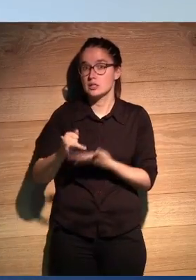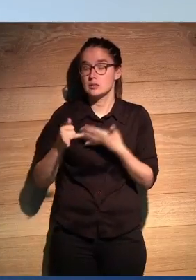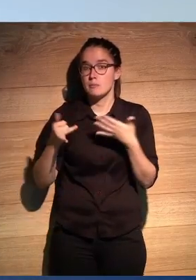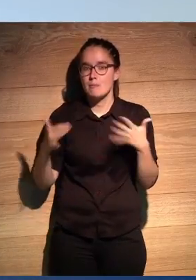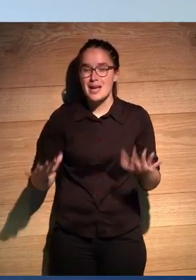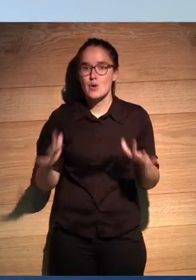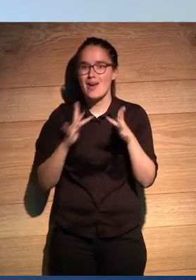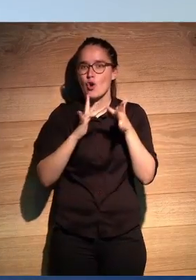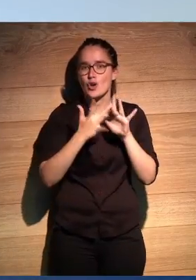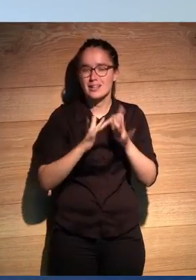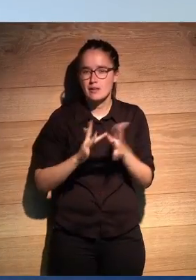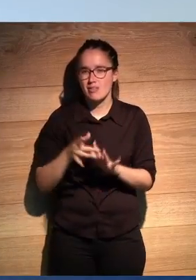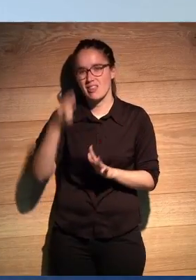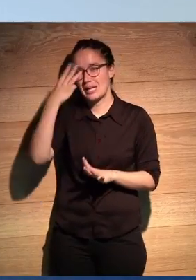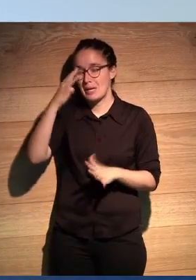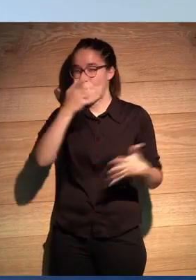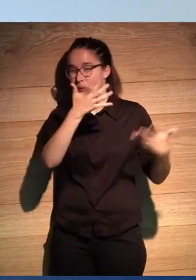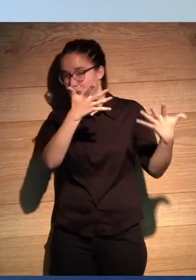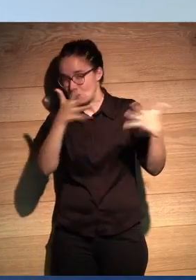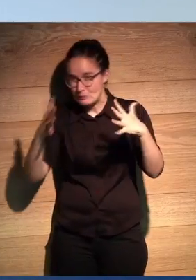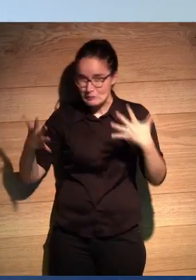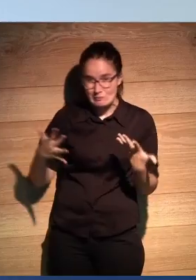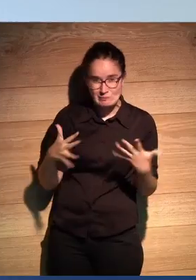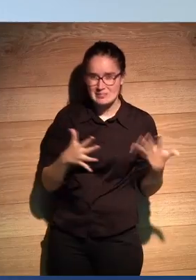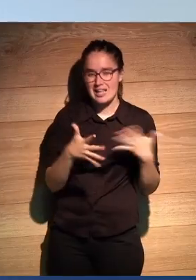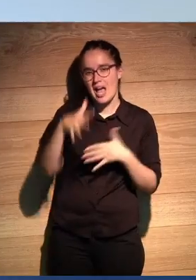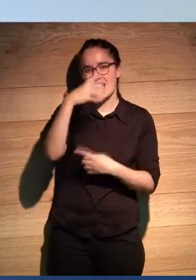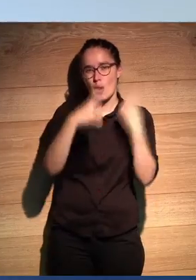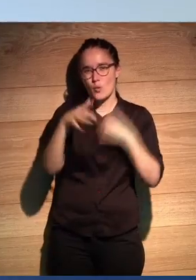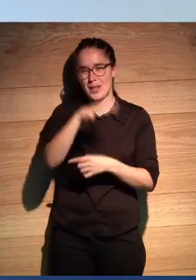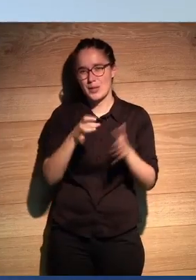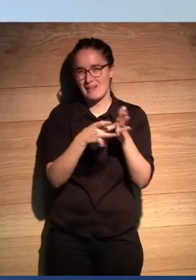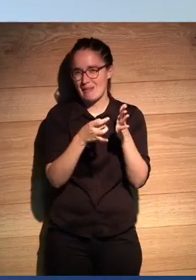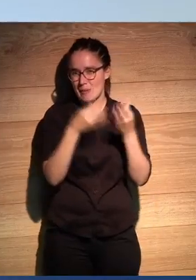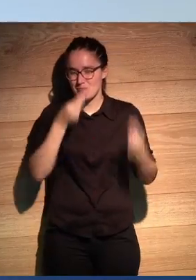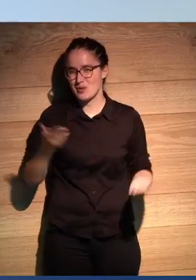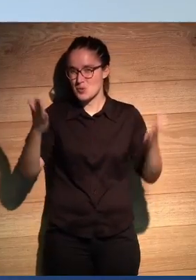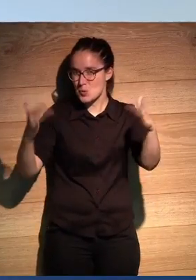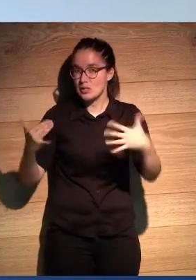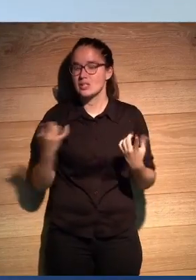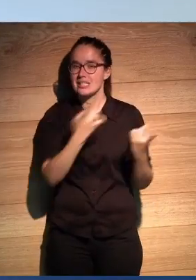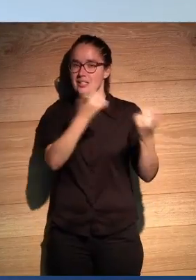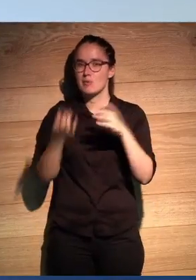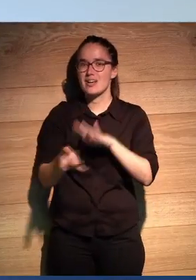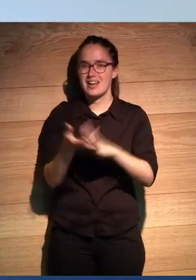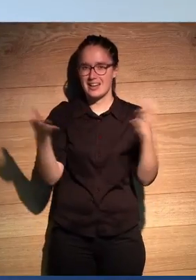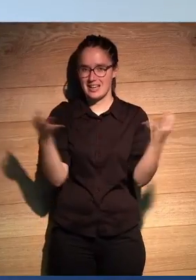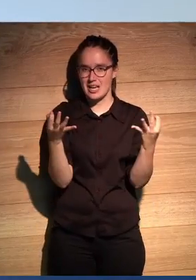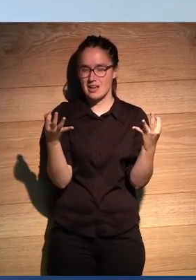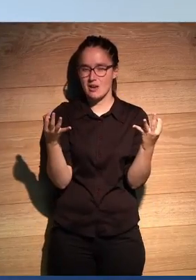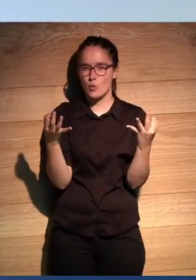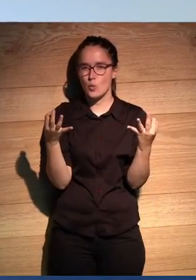pero la conectividad ya pues no es del todo regular y no en todas partes es de calidad, entonces necesitábamos crear un